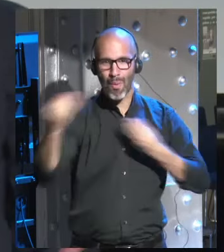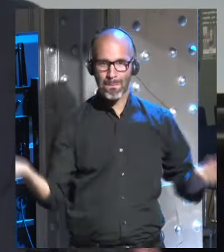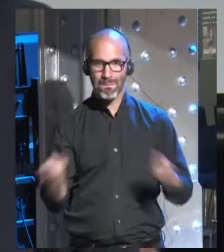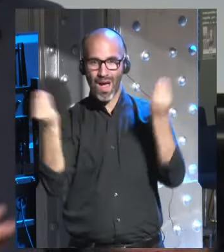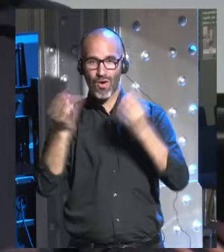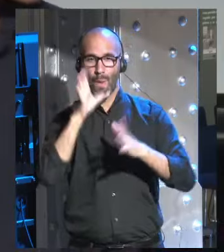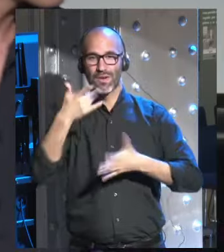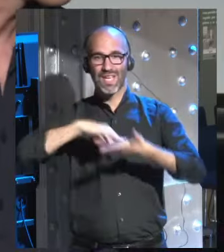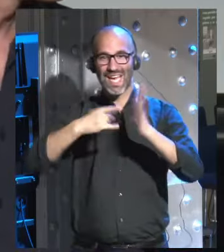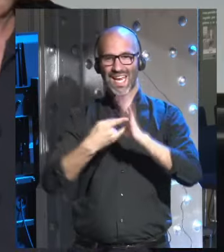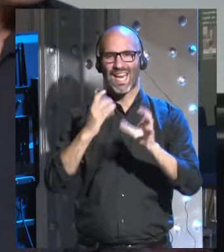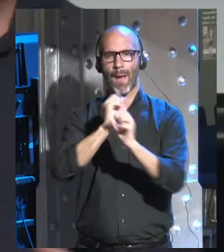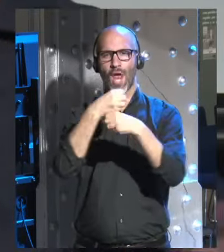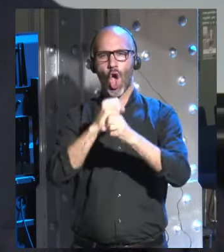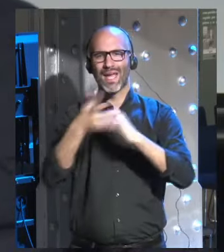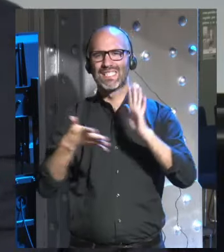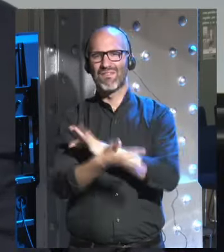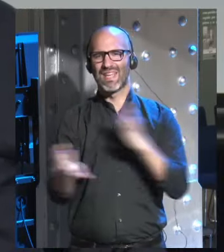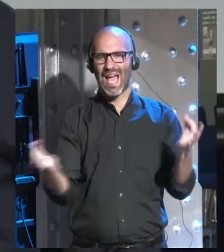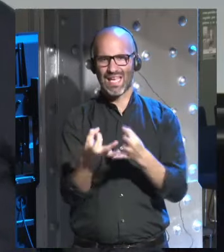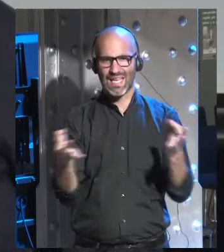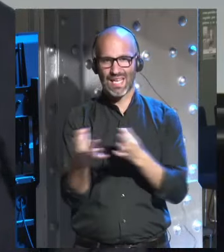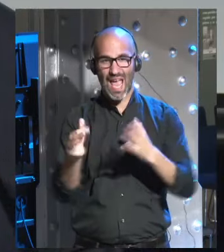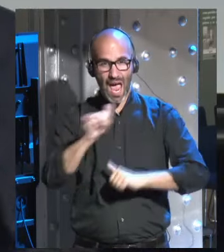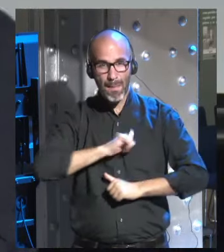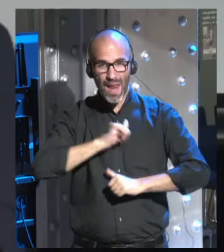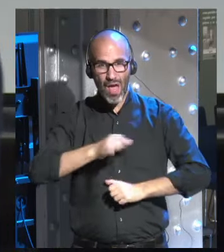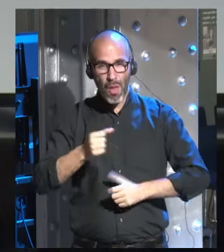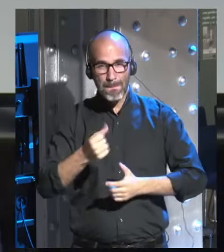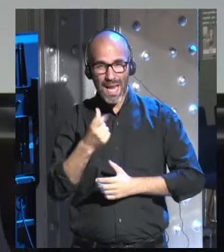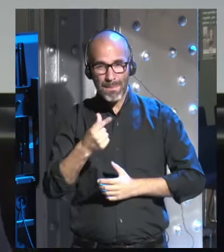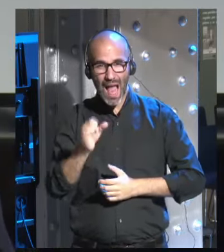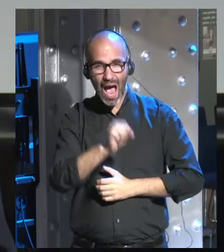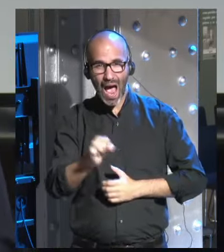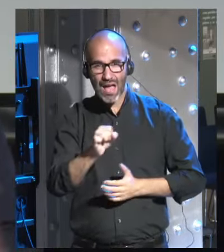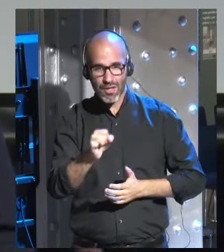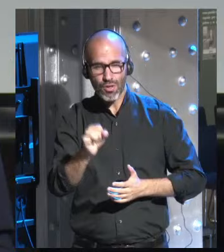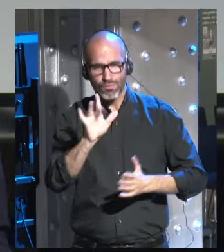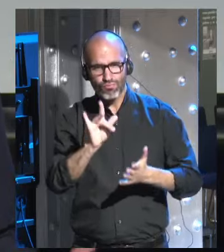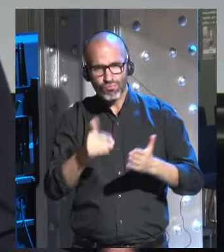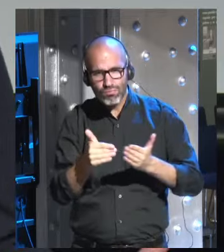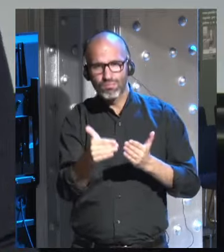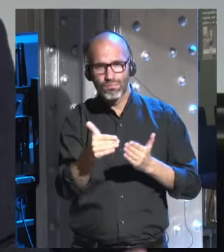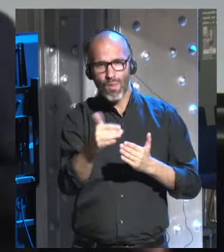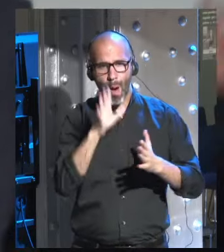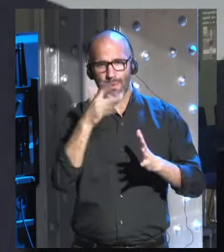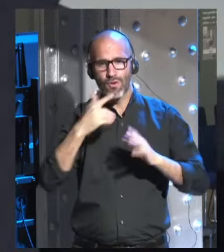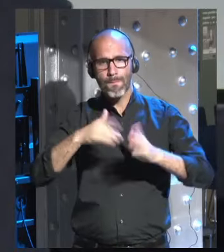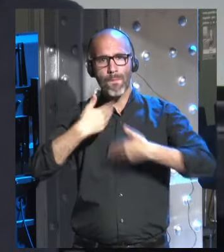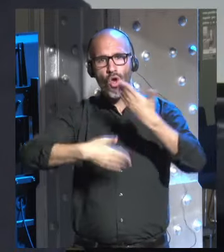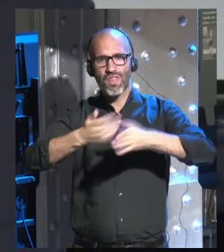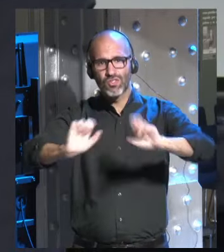esa ingeniería biológica no va a estar esperando miles de años para que el proceso de la selección natural